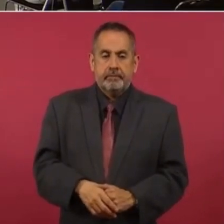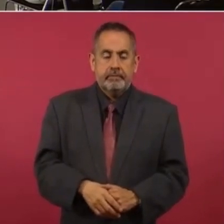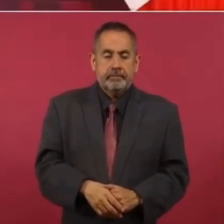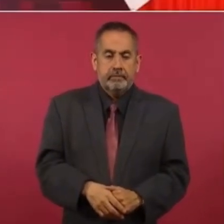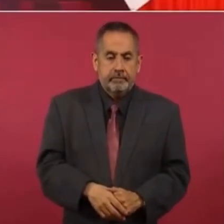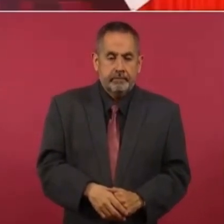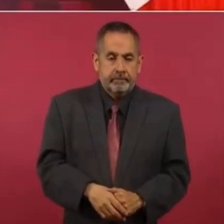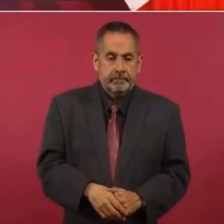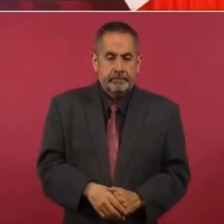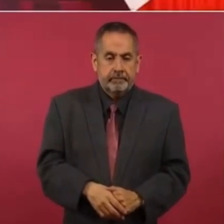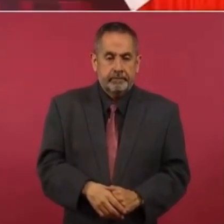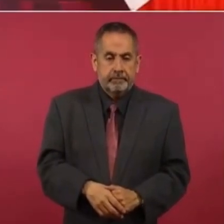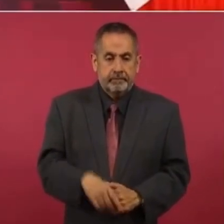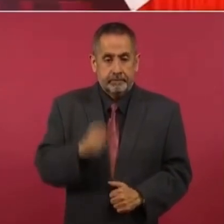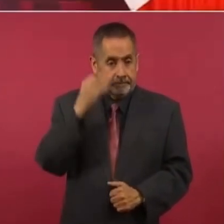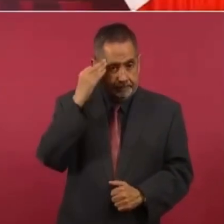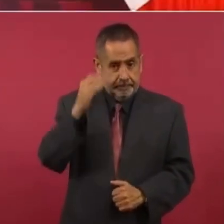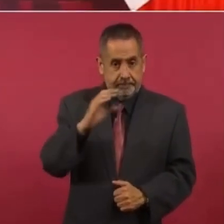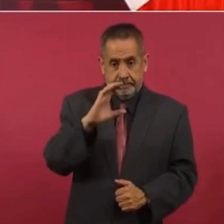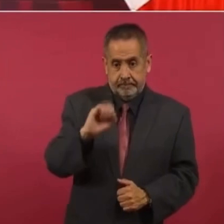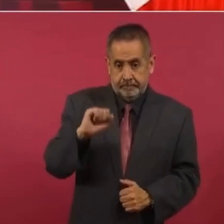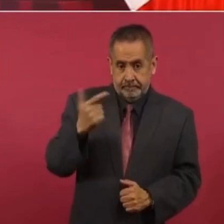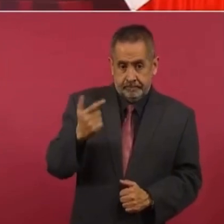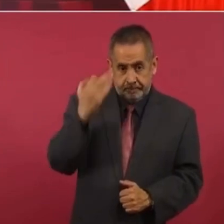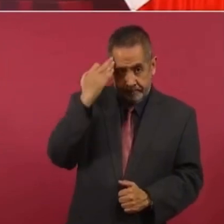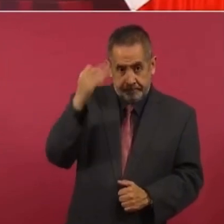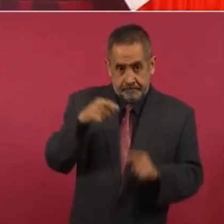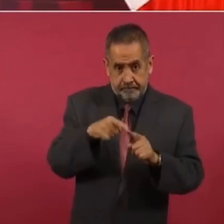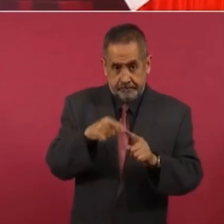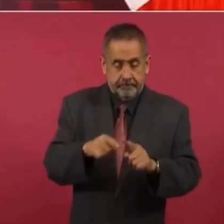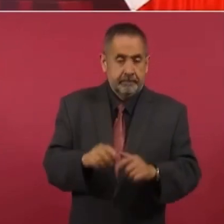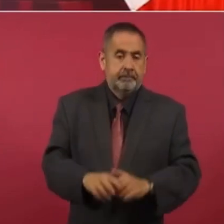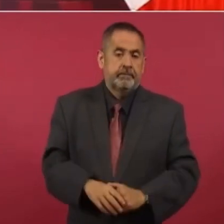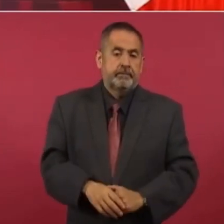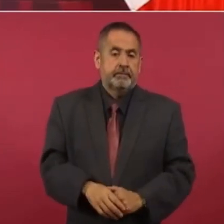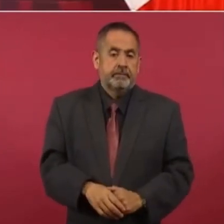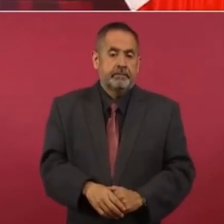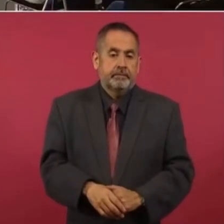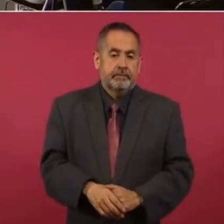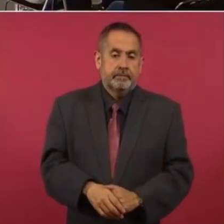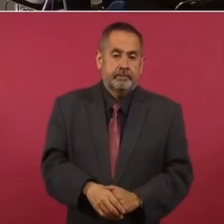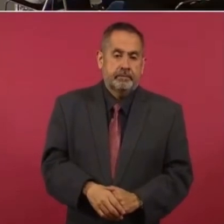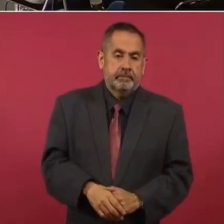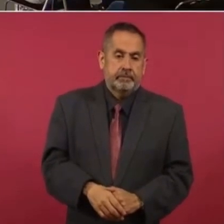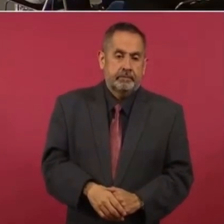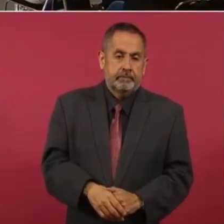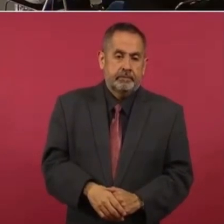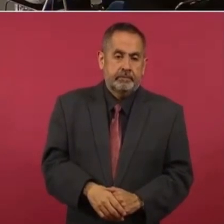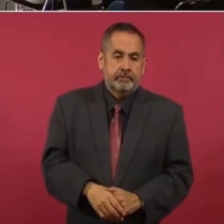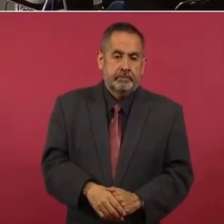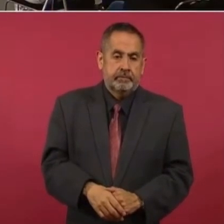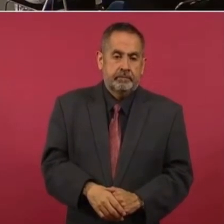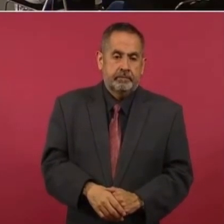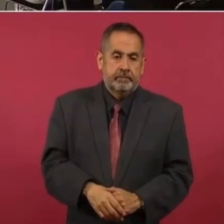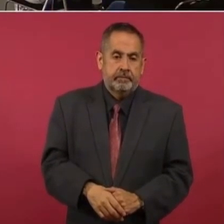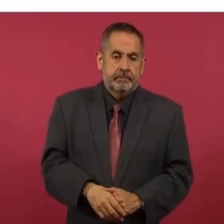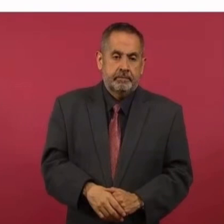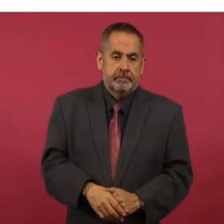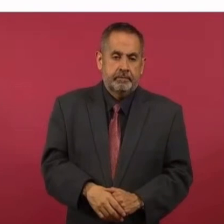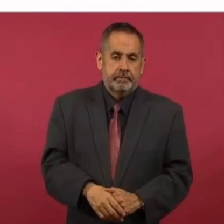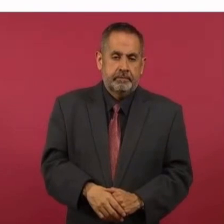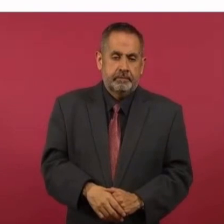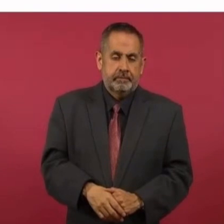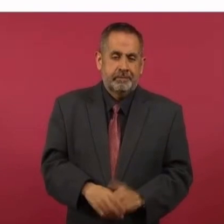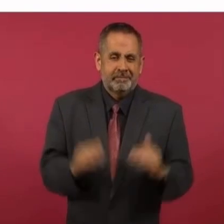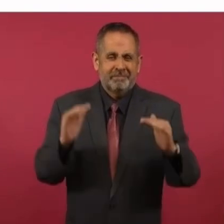Aquí está Salinas, miren la